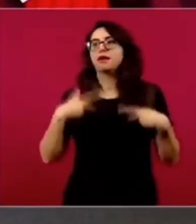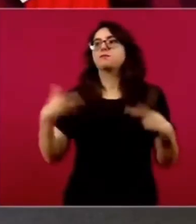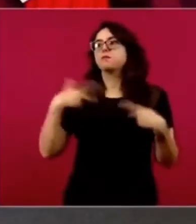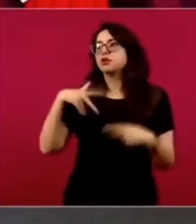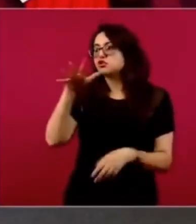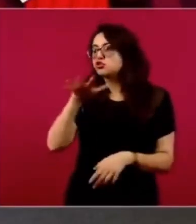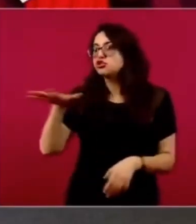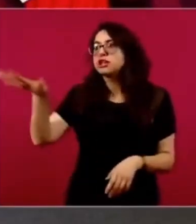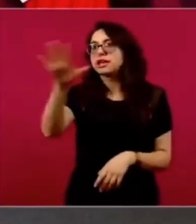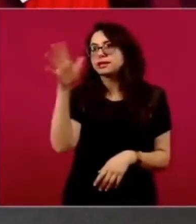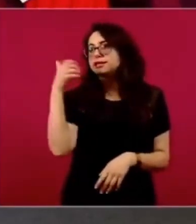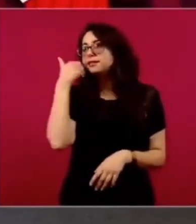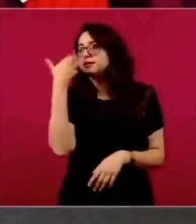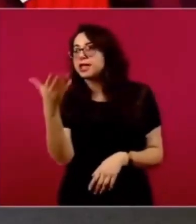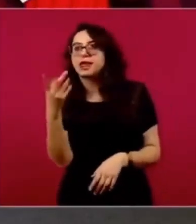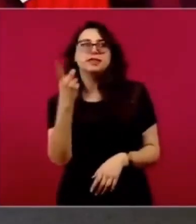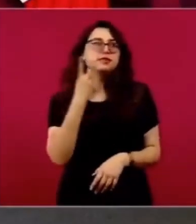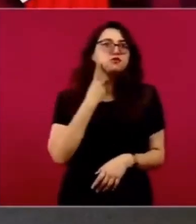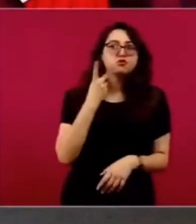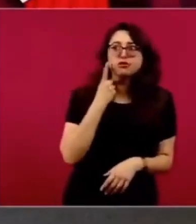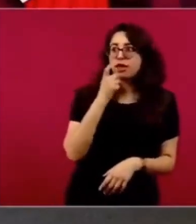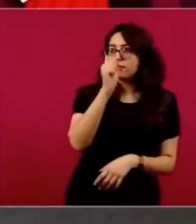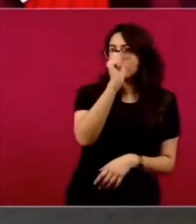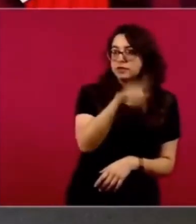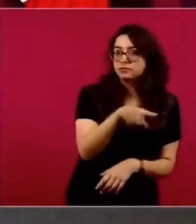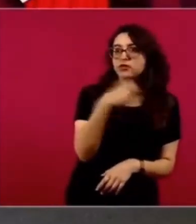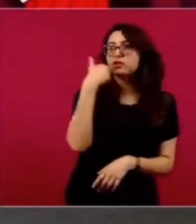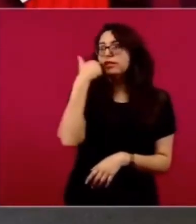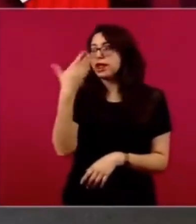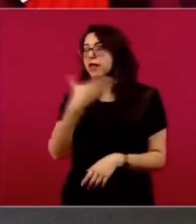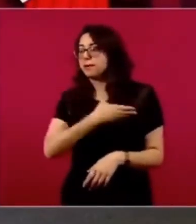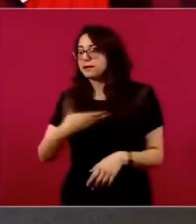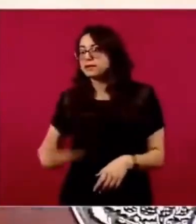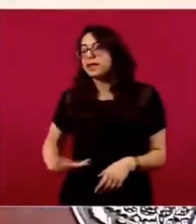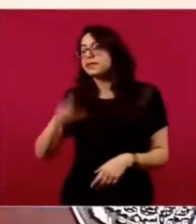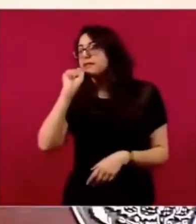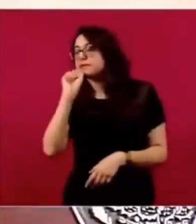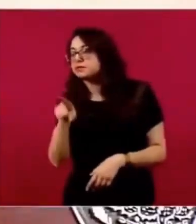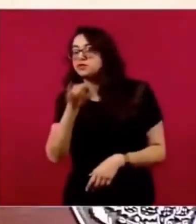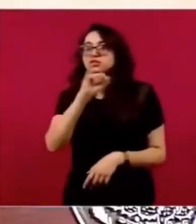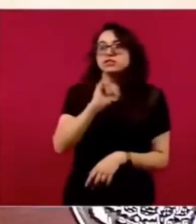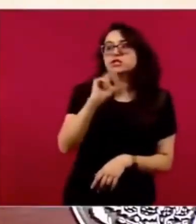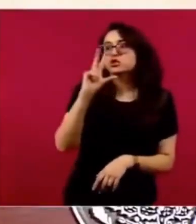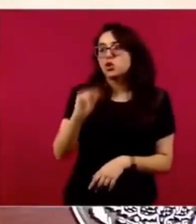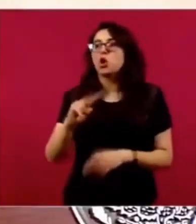el pueblo el que en elecciones va a renovar a dos poderes.